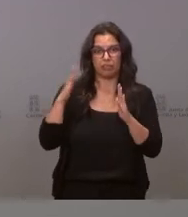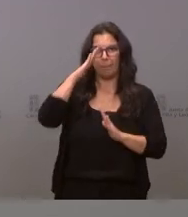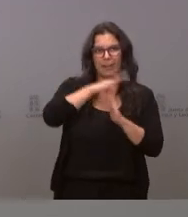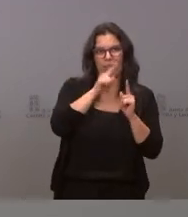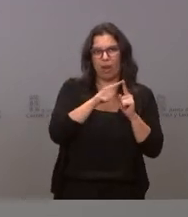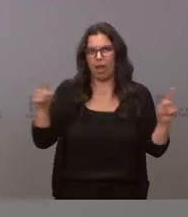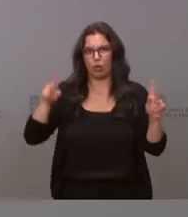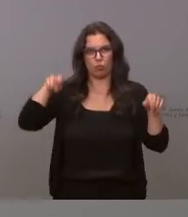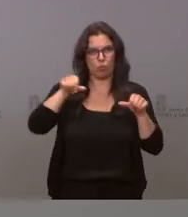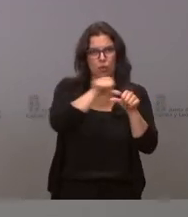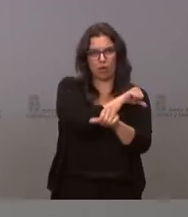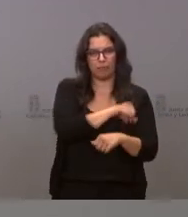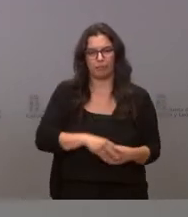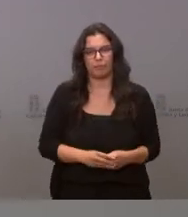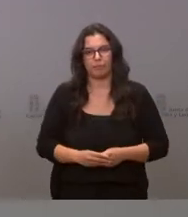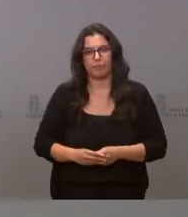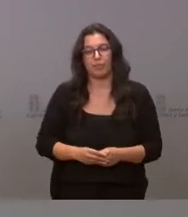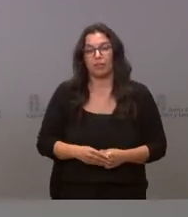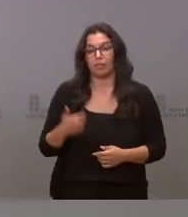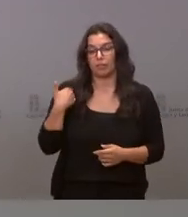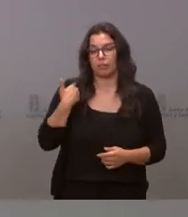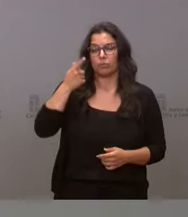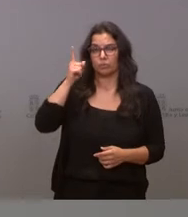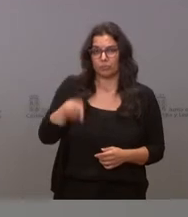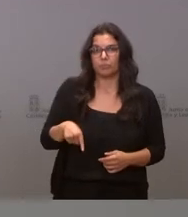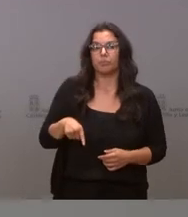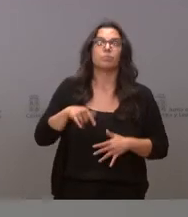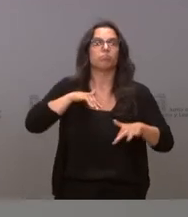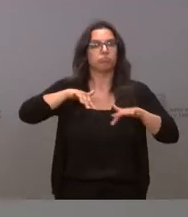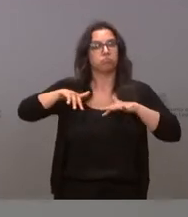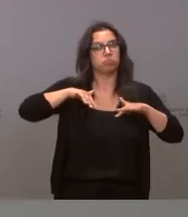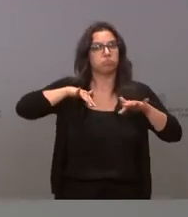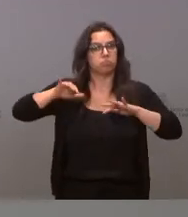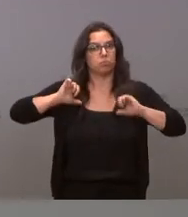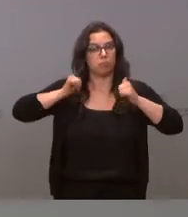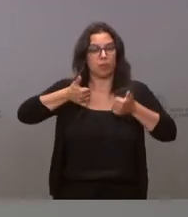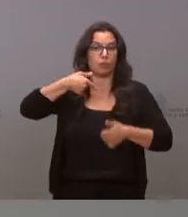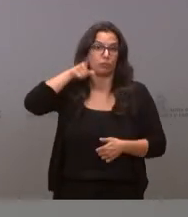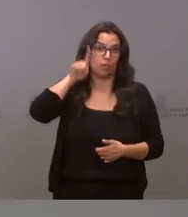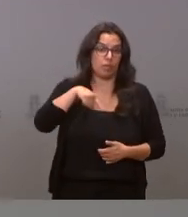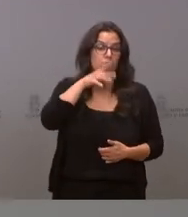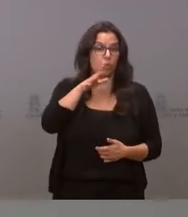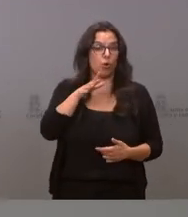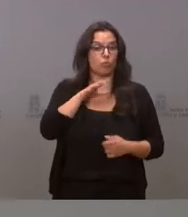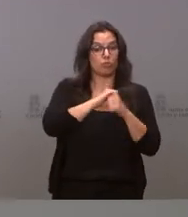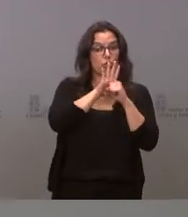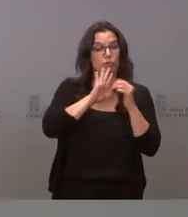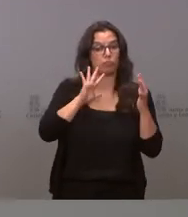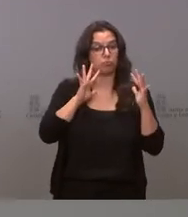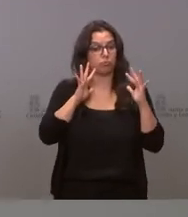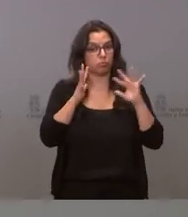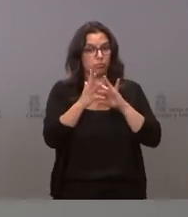Recientemente se ha venido retomando la actividad, también motivada por la buena evolución de la situación